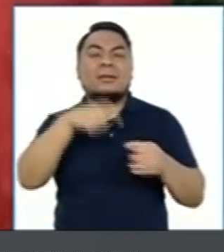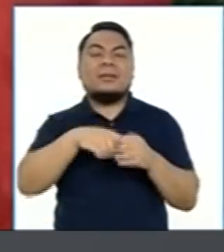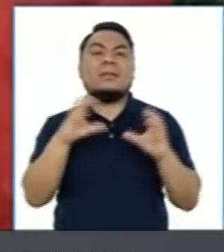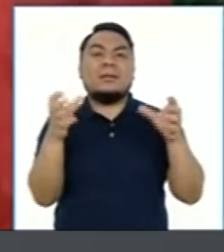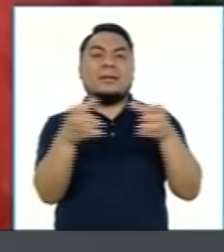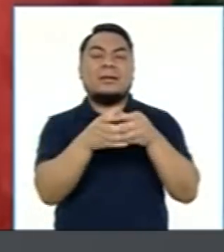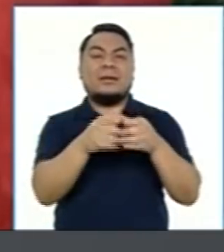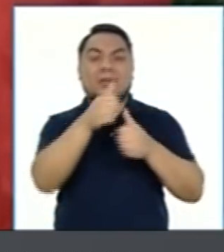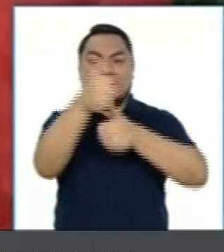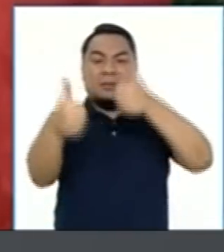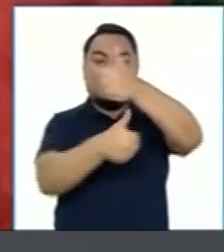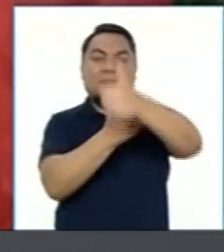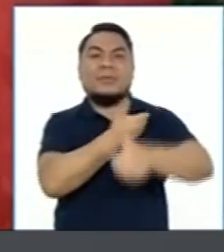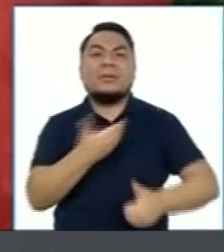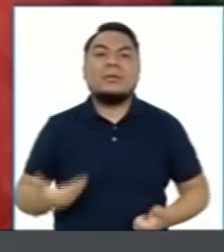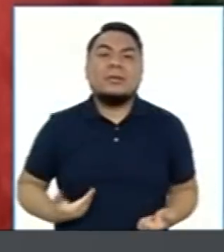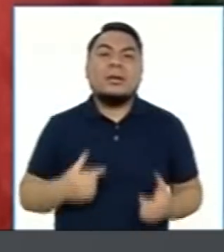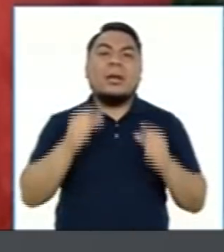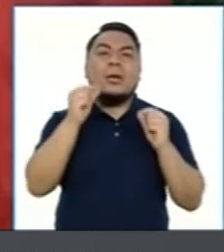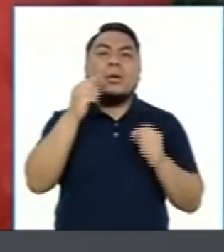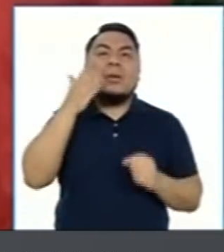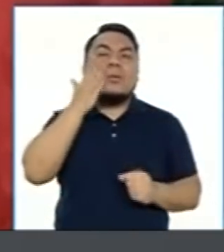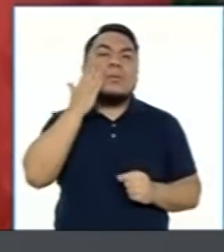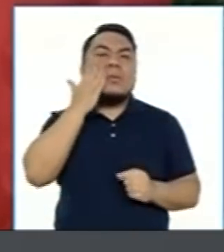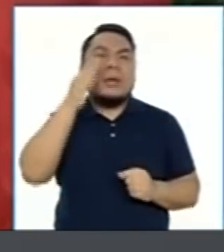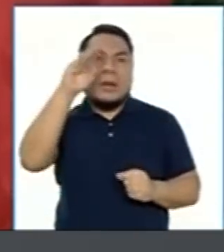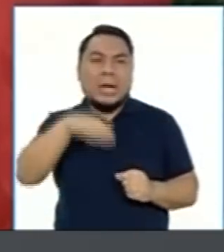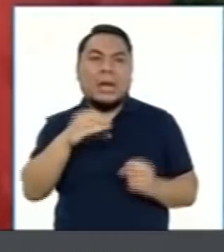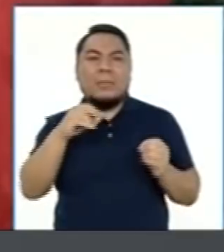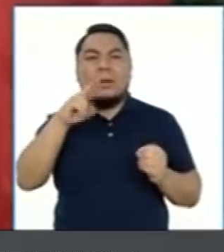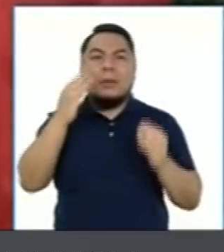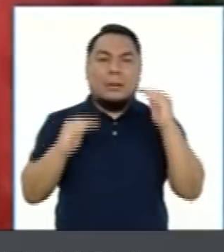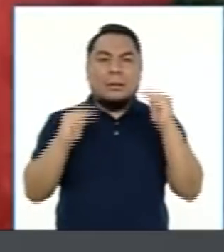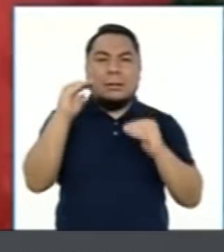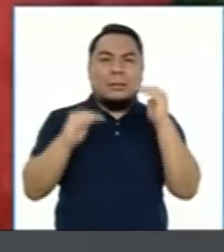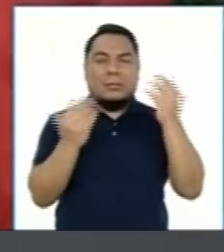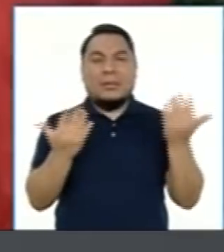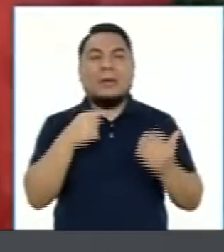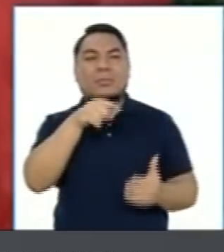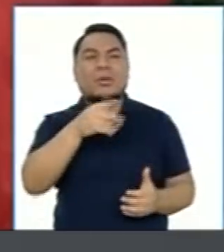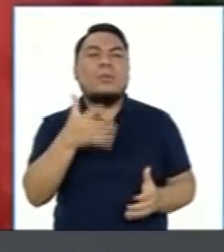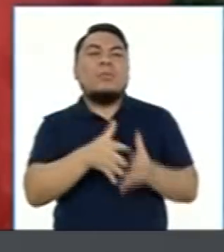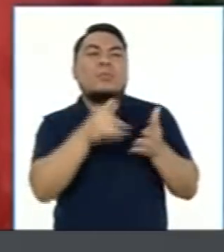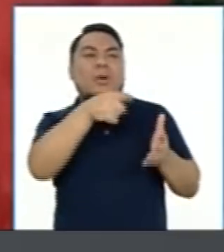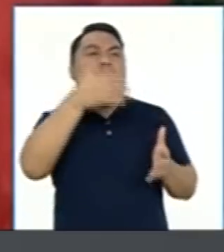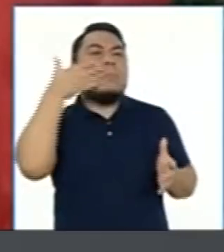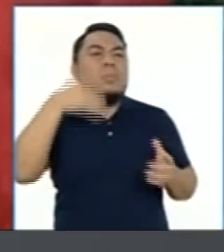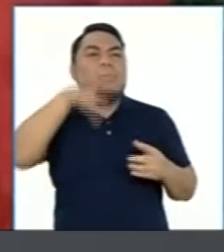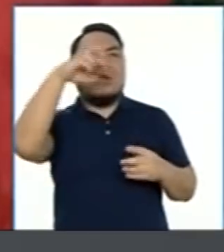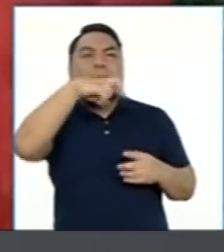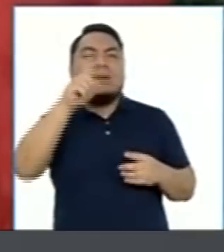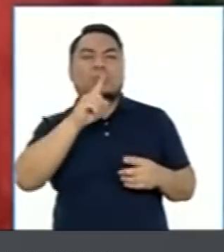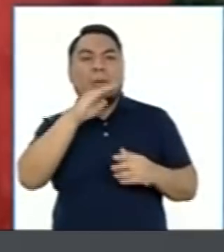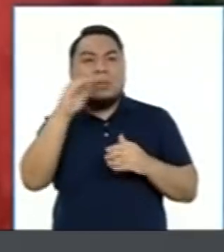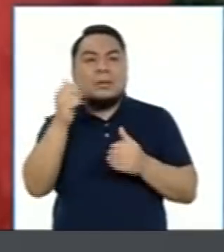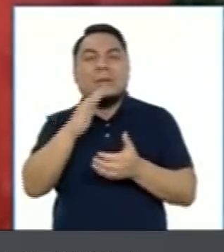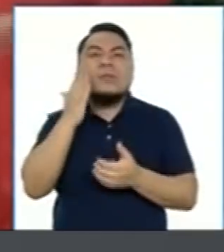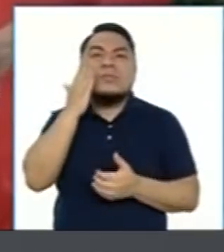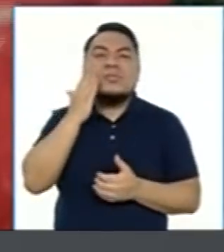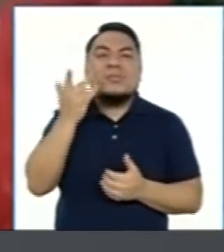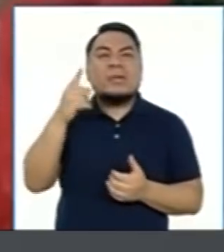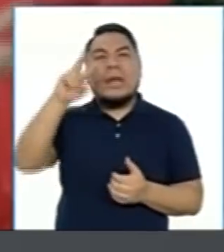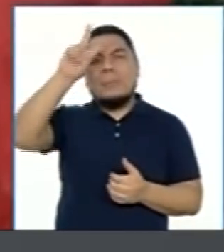vicepresidencia, un poquito porque, para equilibrar la plancha, porque era muy blanquita y entonces se necesitaba, pues,